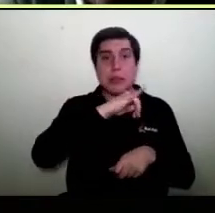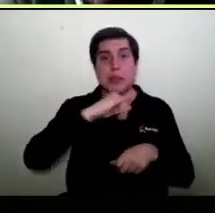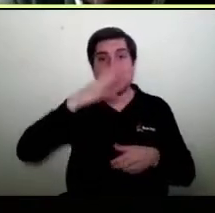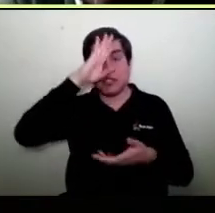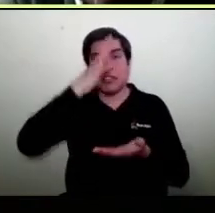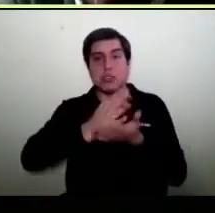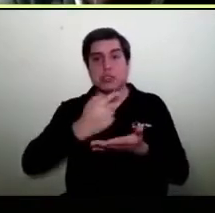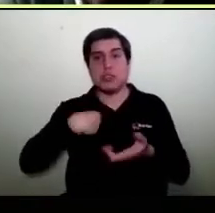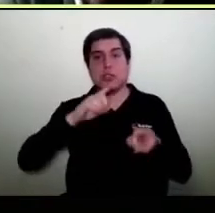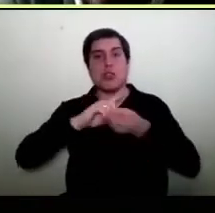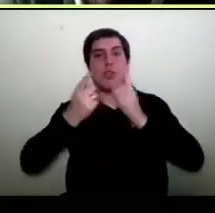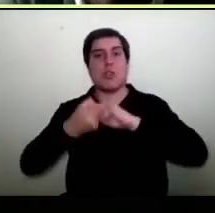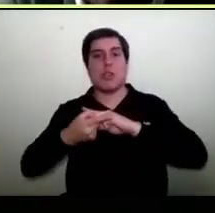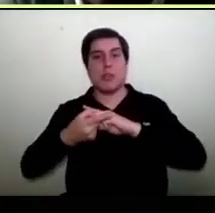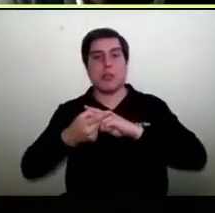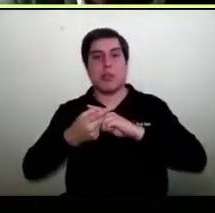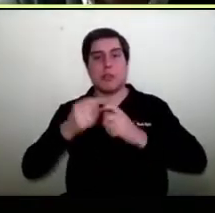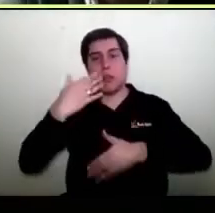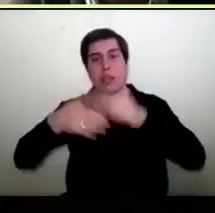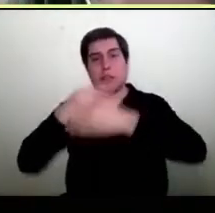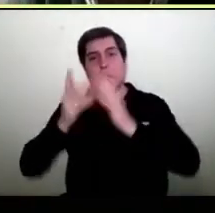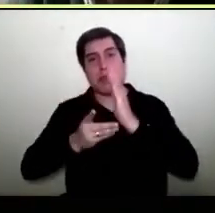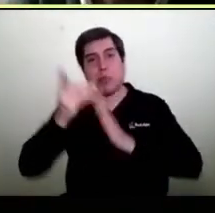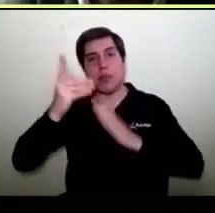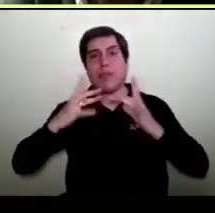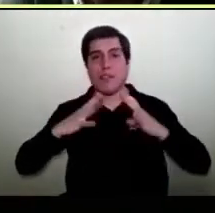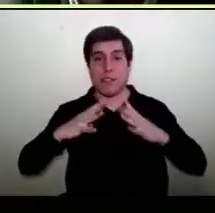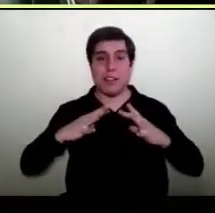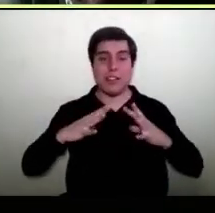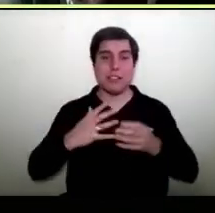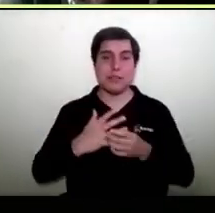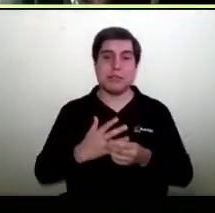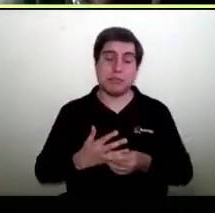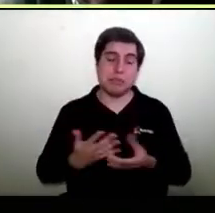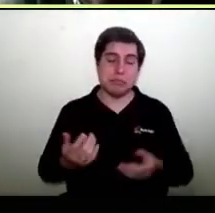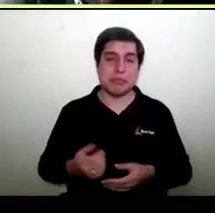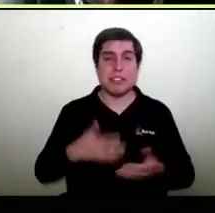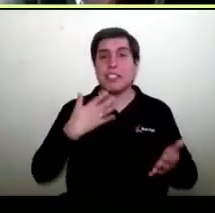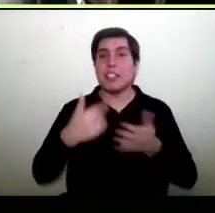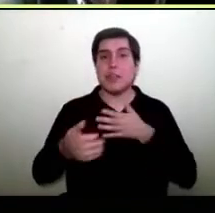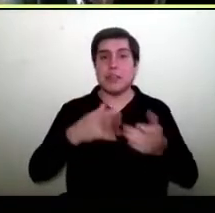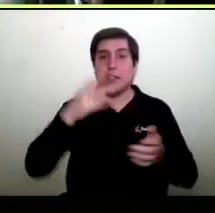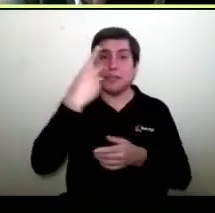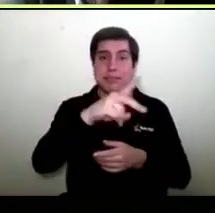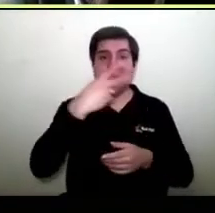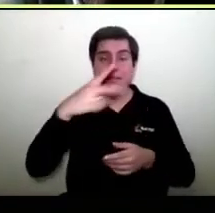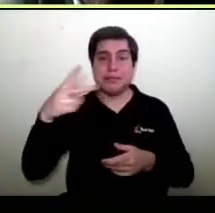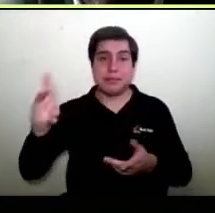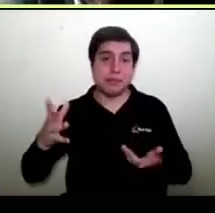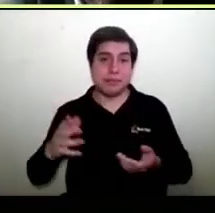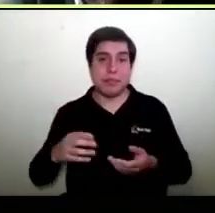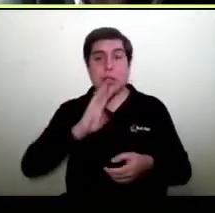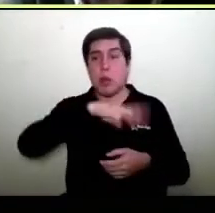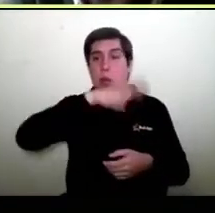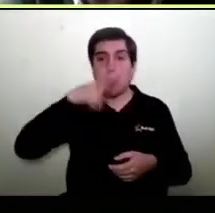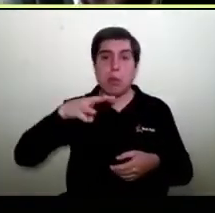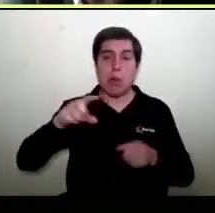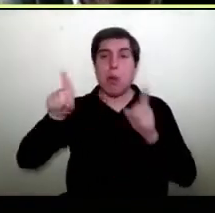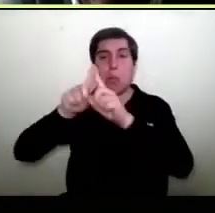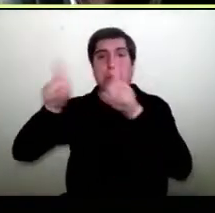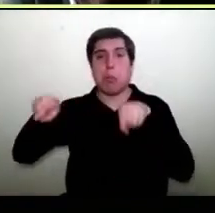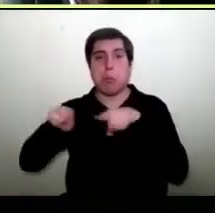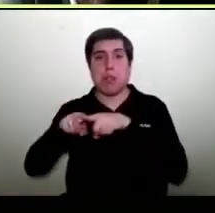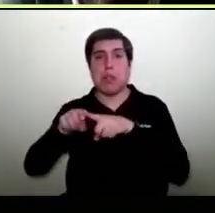manos, está en tus manos, si lo vas a hacer a través de tu propia tienda, si lo vas a hacer a través de un mall virtual,